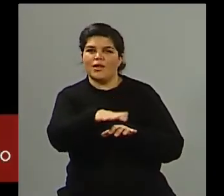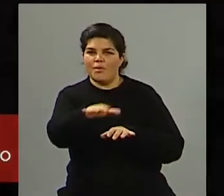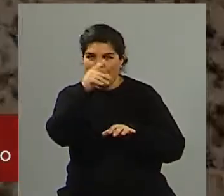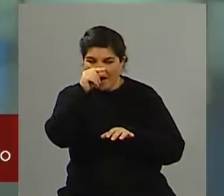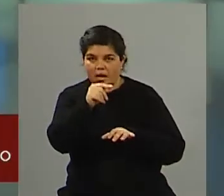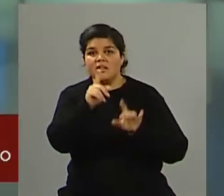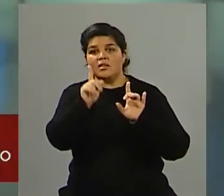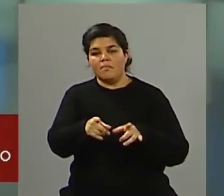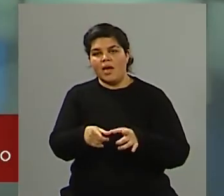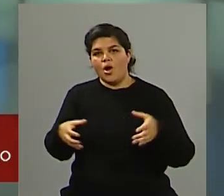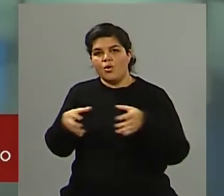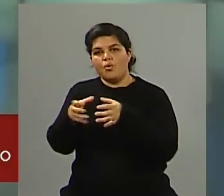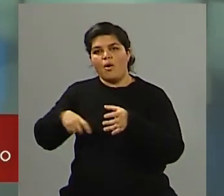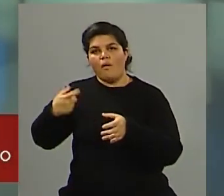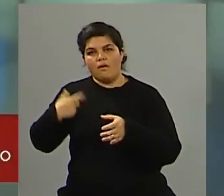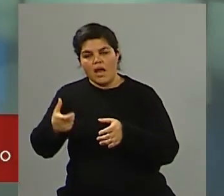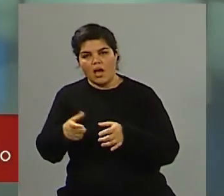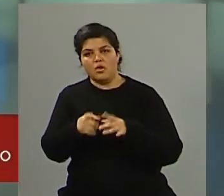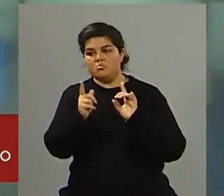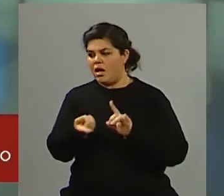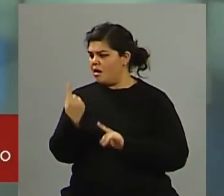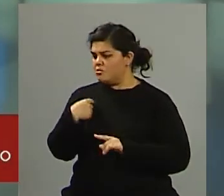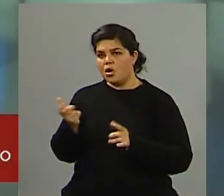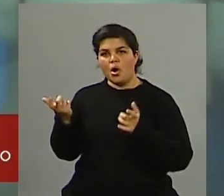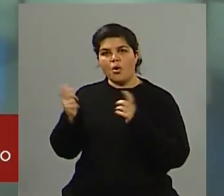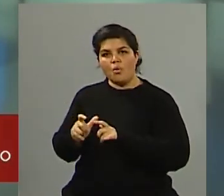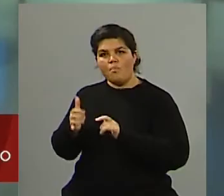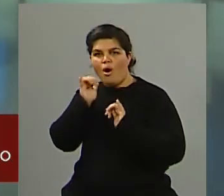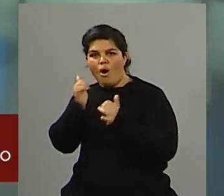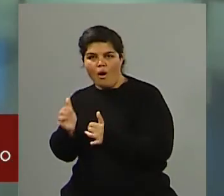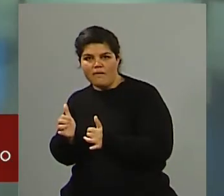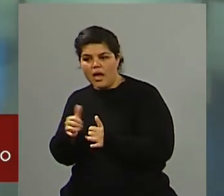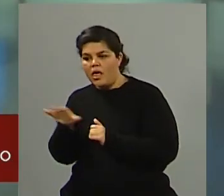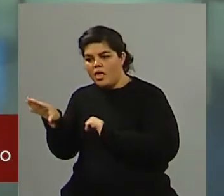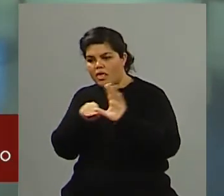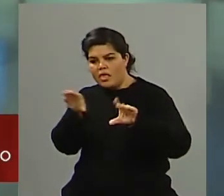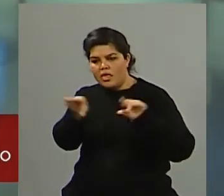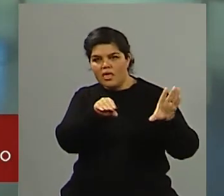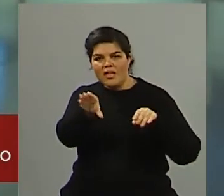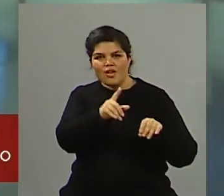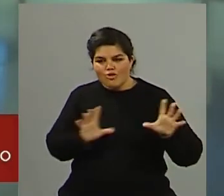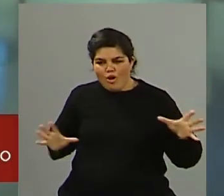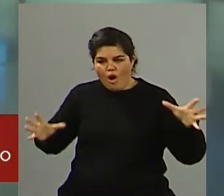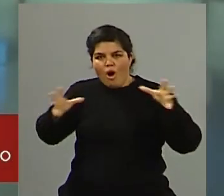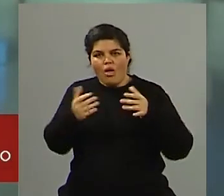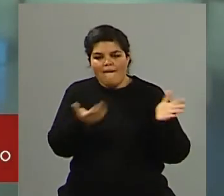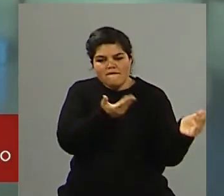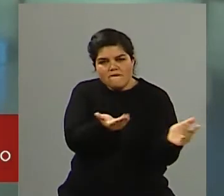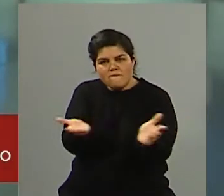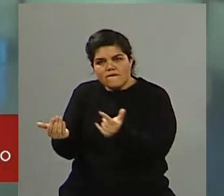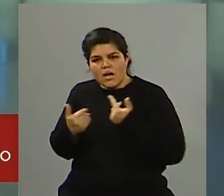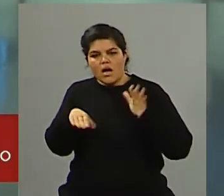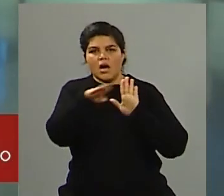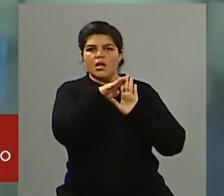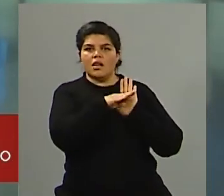centros de jubilados, con jóvenes de ayer. Bueno, cada una de esas problemáticas que ellos sienten como muy sentidas, como